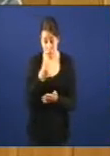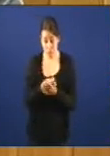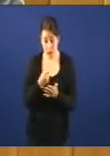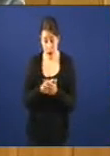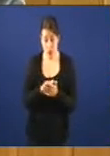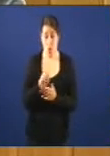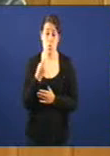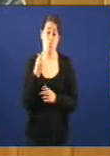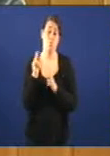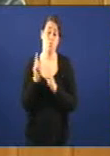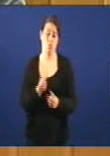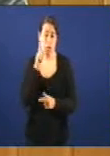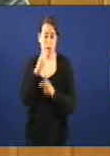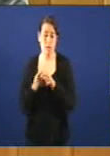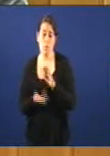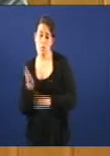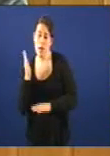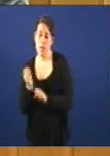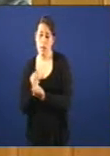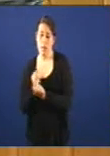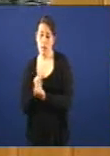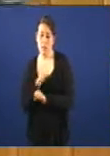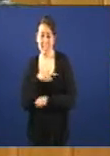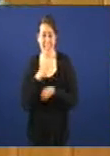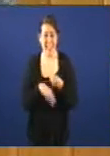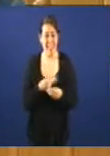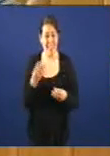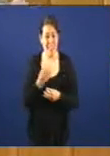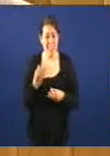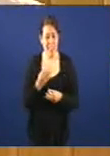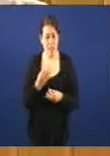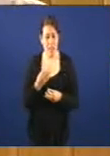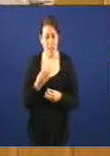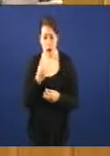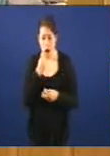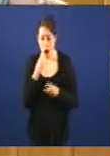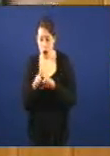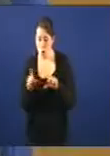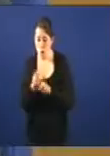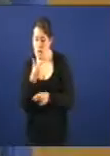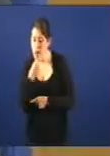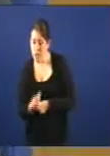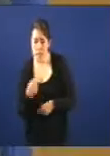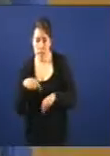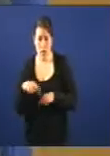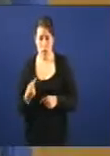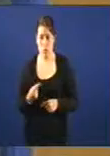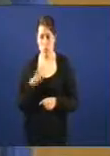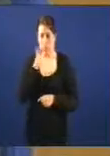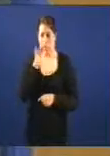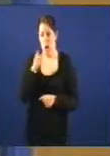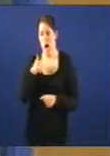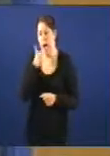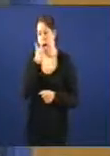poder ir esa é a realidade e vostedes sei que fixeron nisiquera xeixeron a empresa que facilitase ese traslado porque para vostedes claro é unha